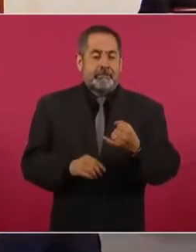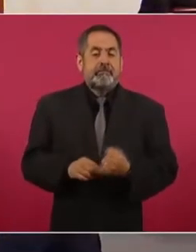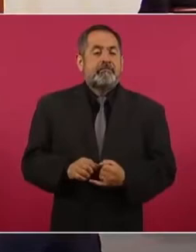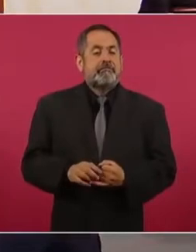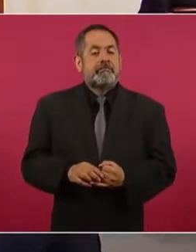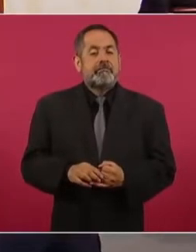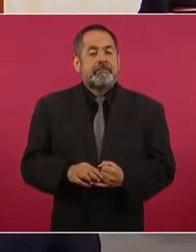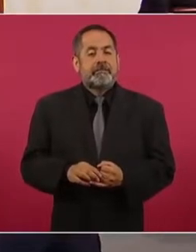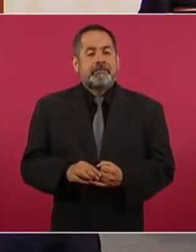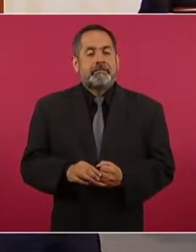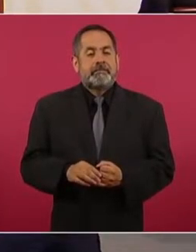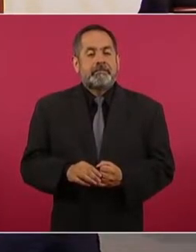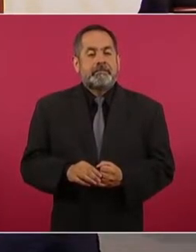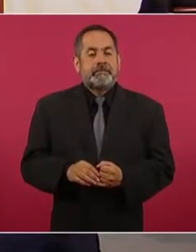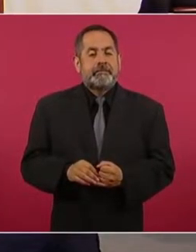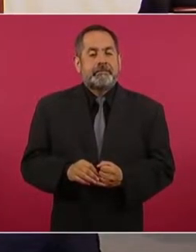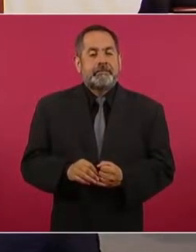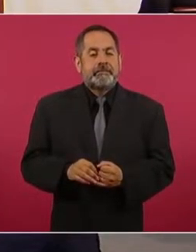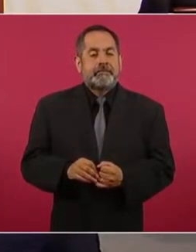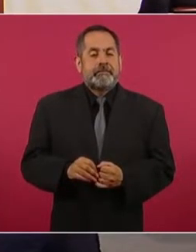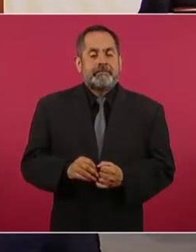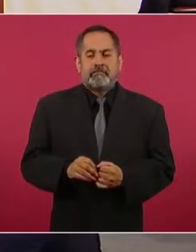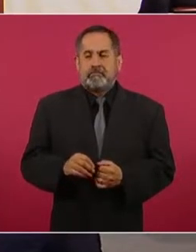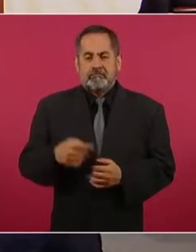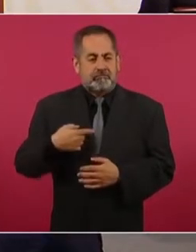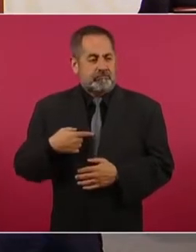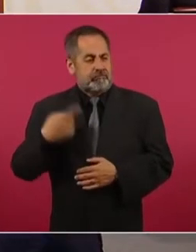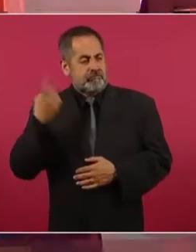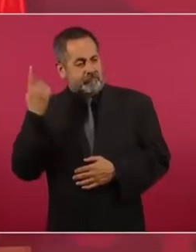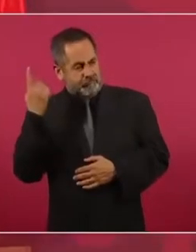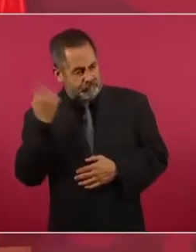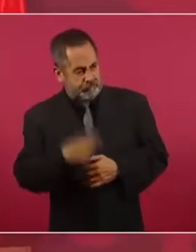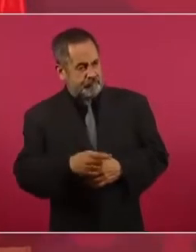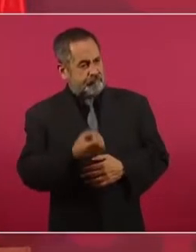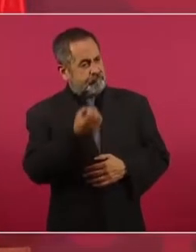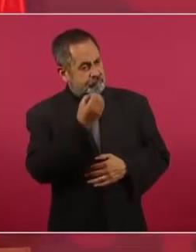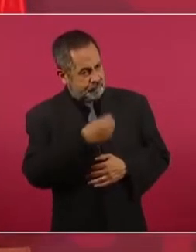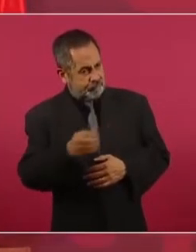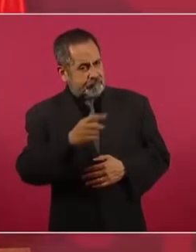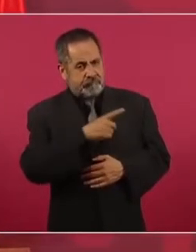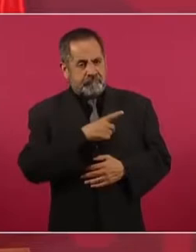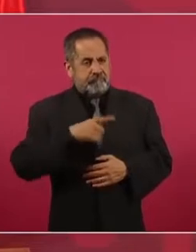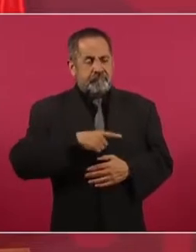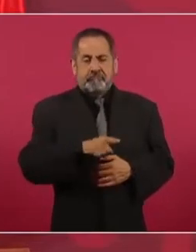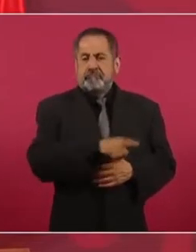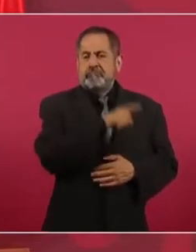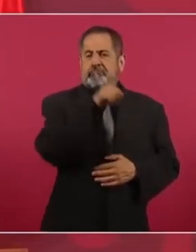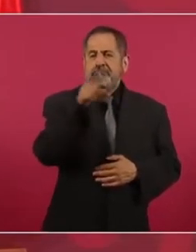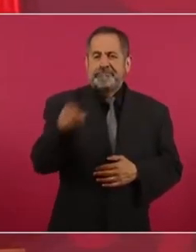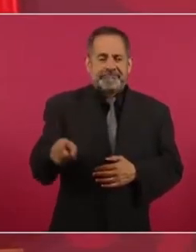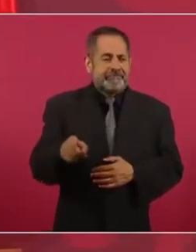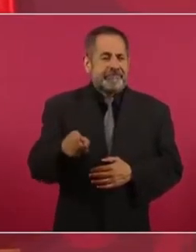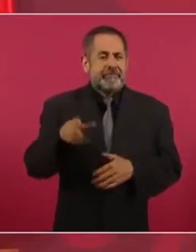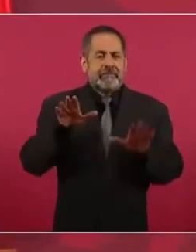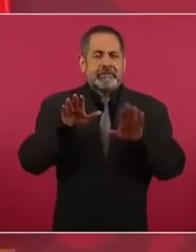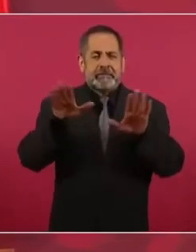Uno, los obligo a volar del Chaifa.